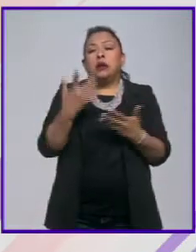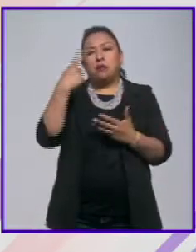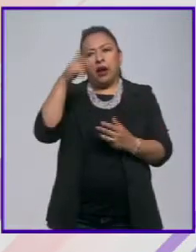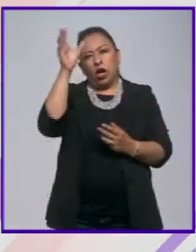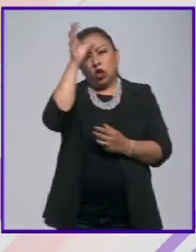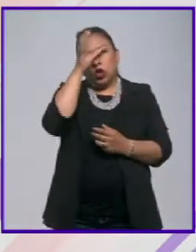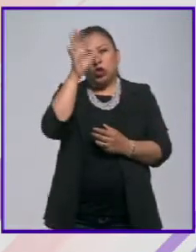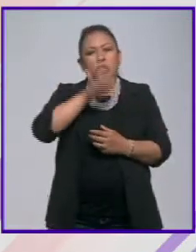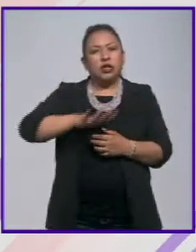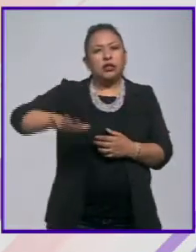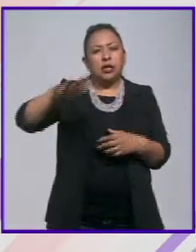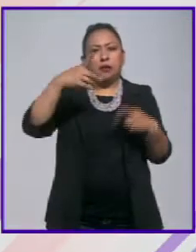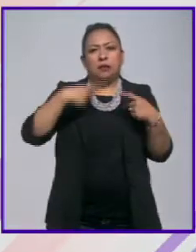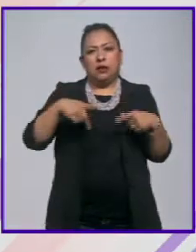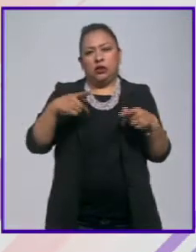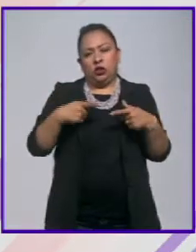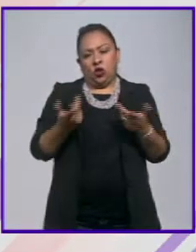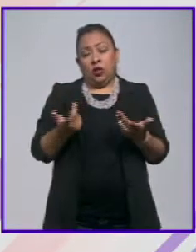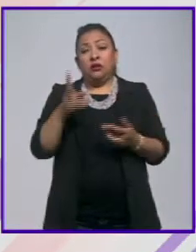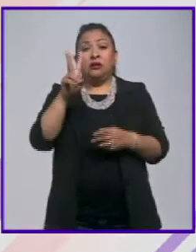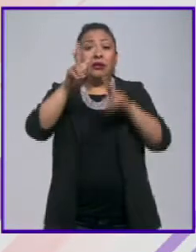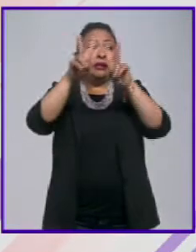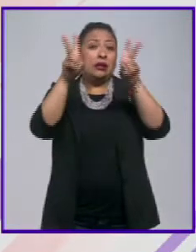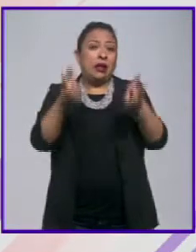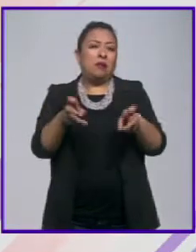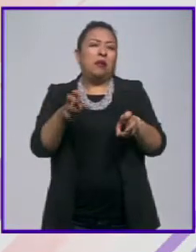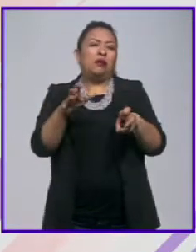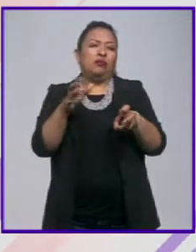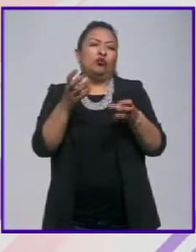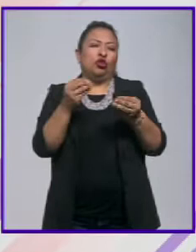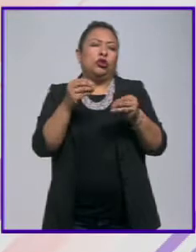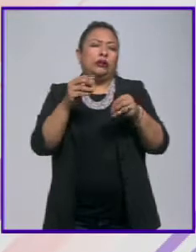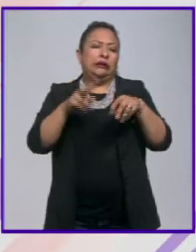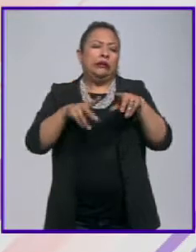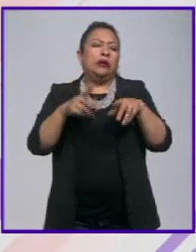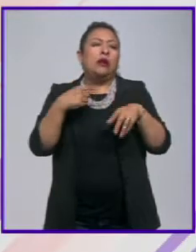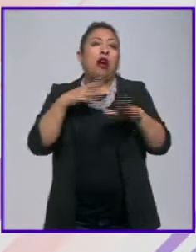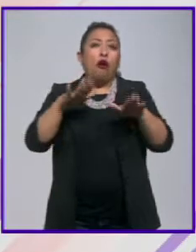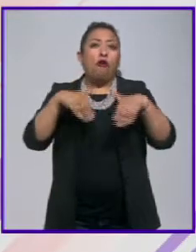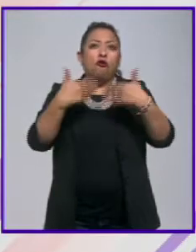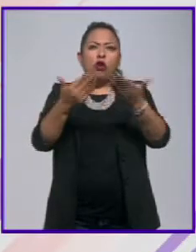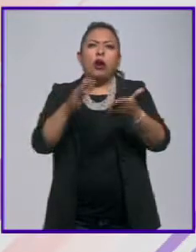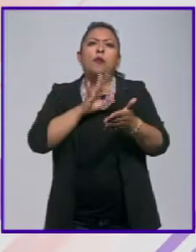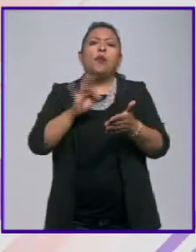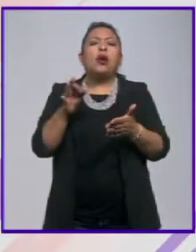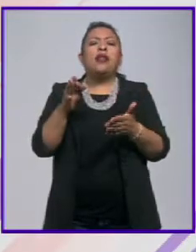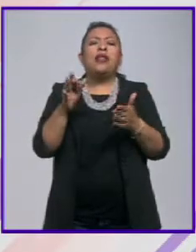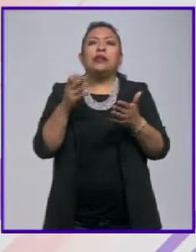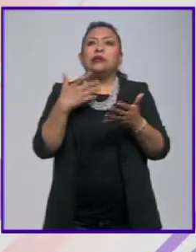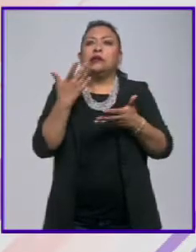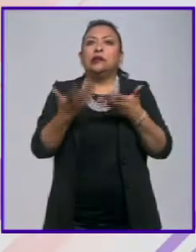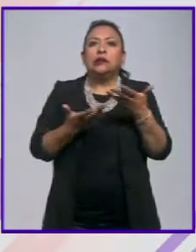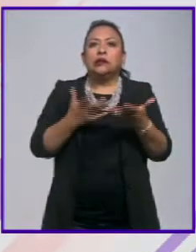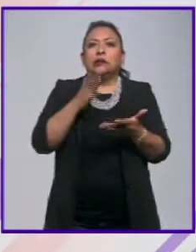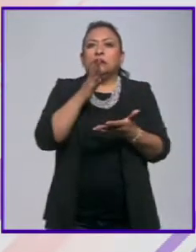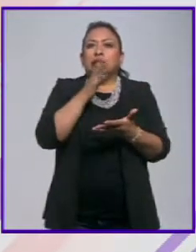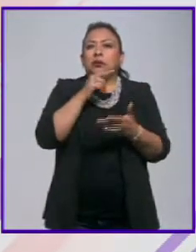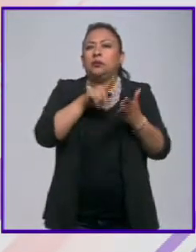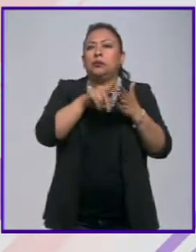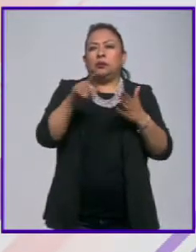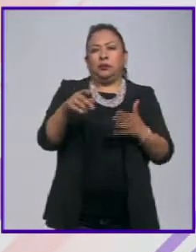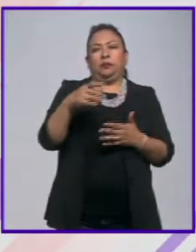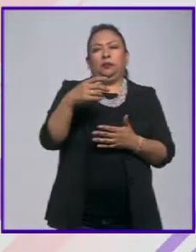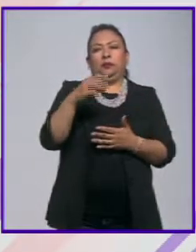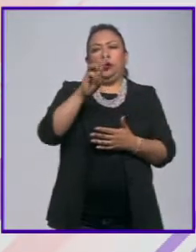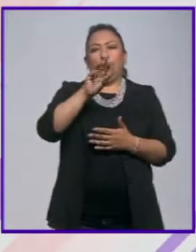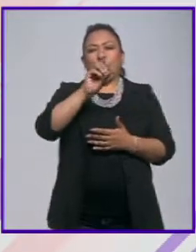concientizar a la población al respecto. Y es un tema que muchas veces, si se está afuera, se puede salir un poco de las manos. Y ahí está el caso de Woody Allen,